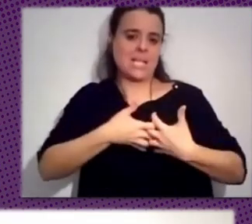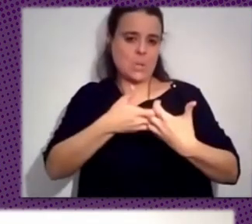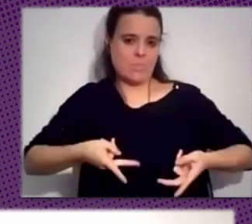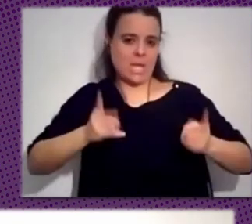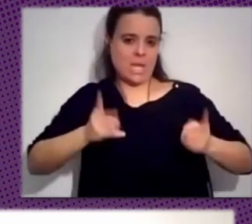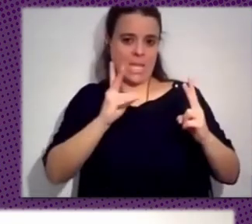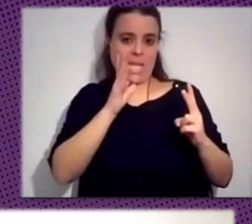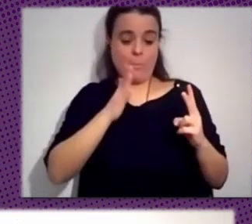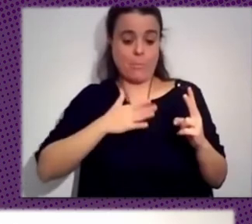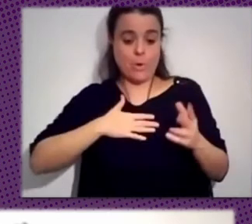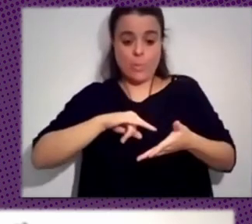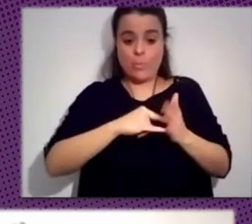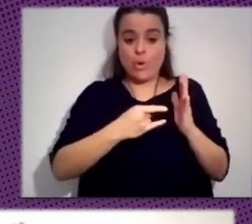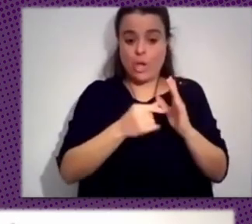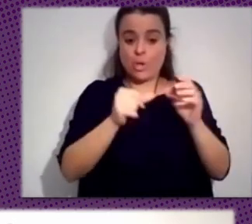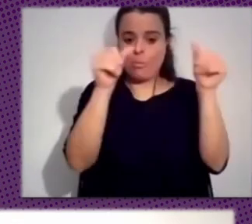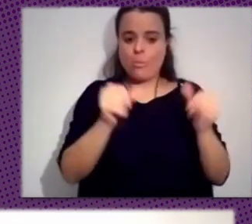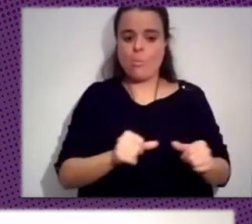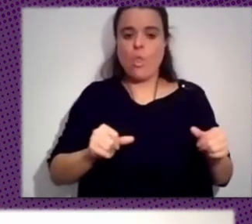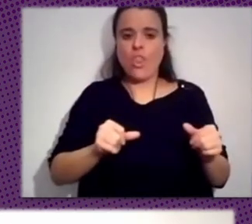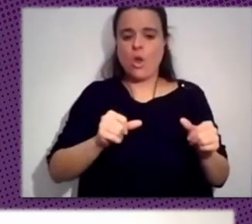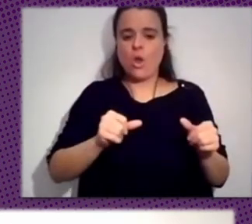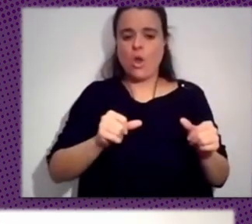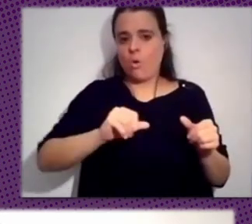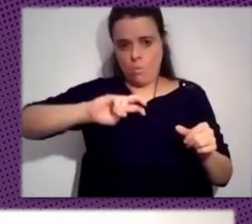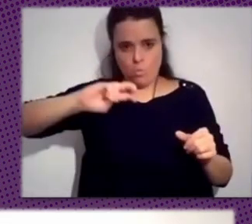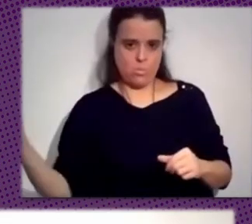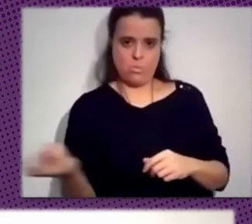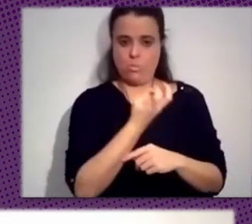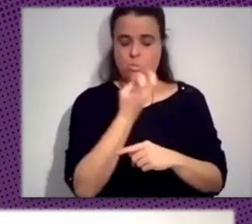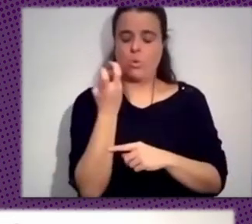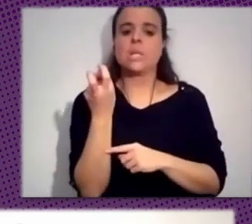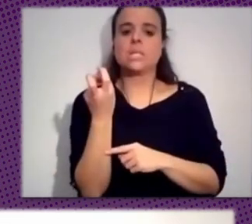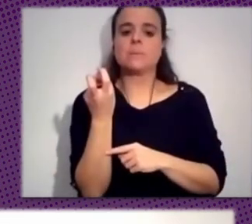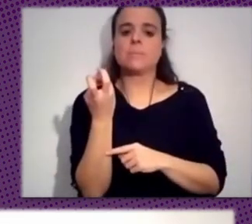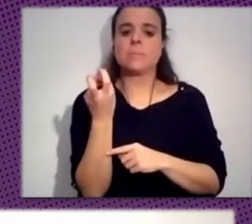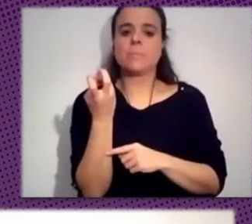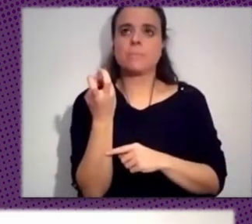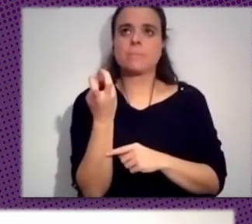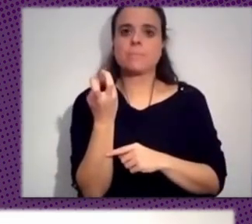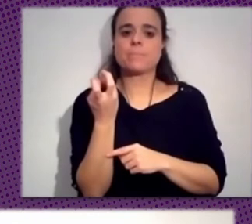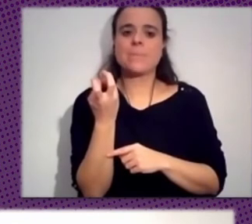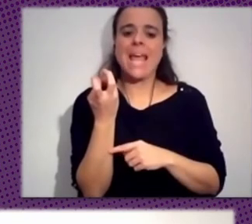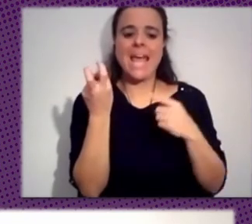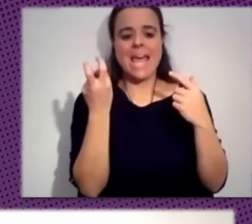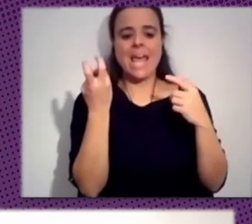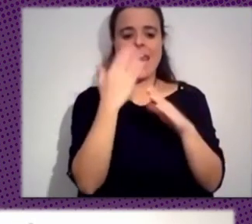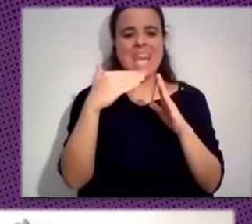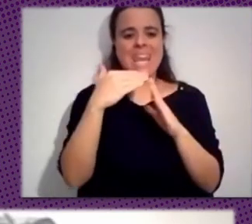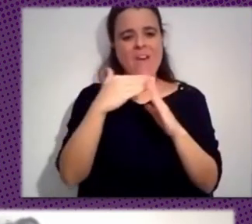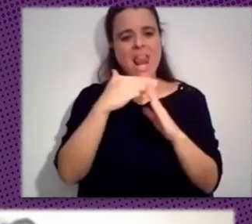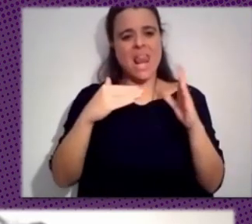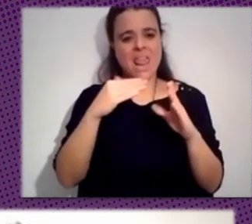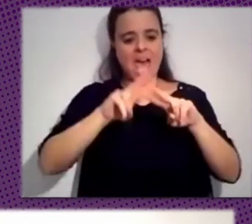tenemos un modelo multidimensional en donde hay tres, digamos, niveles de análisis por cada